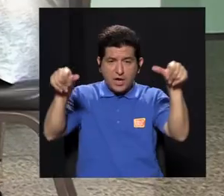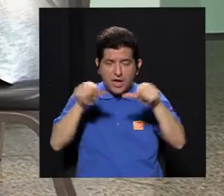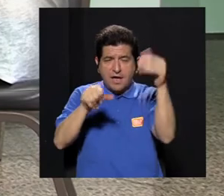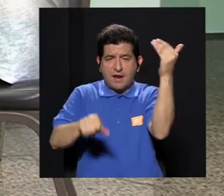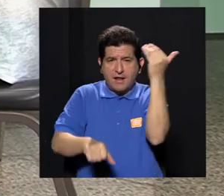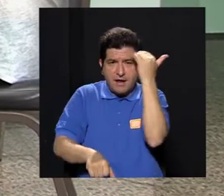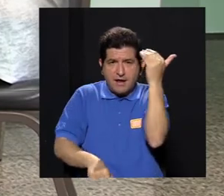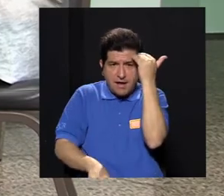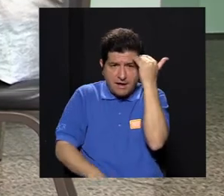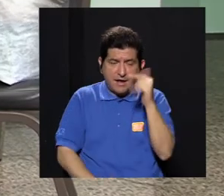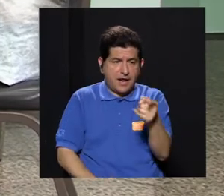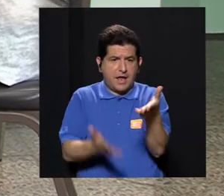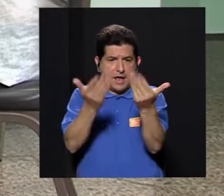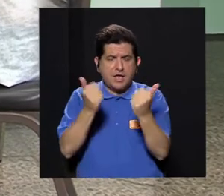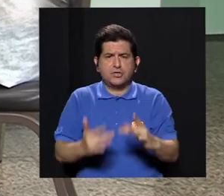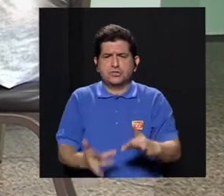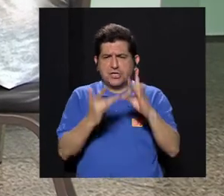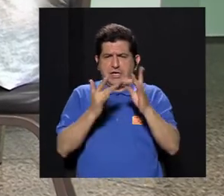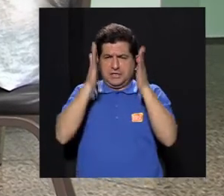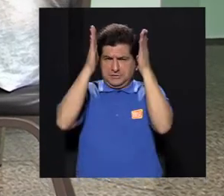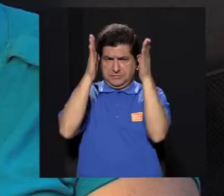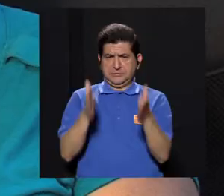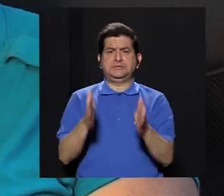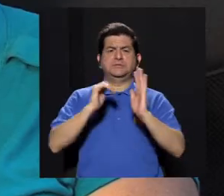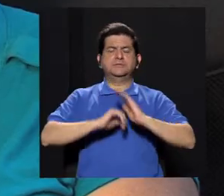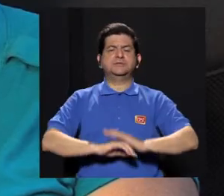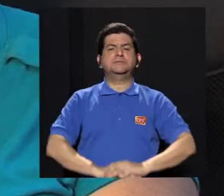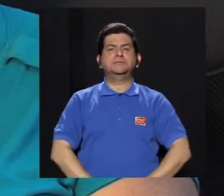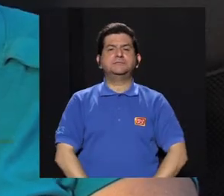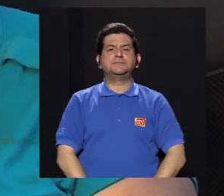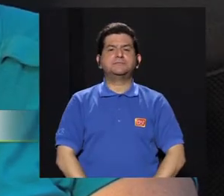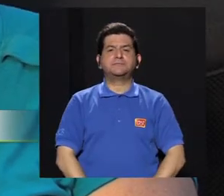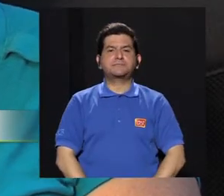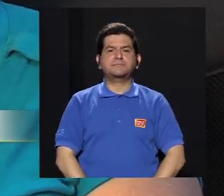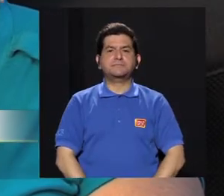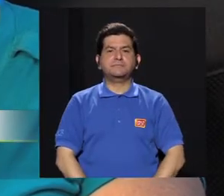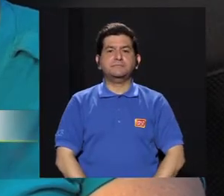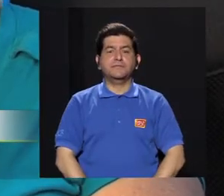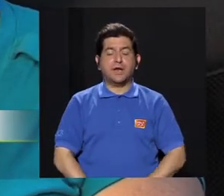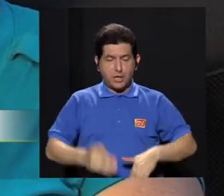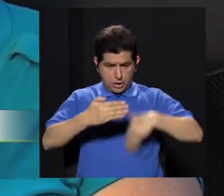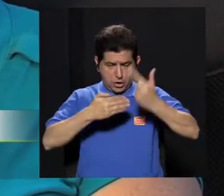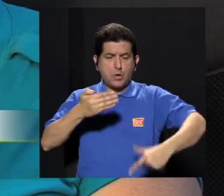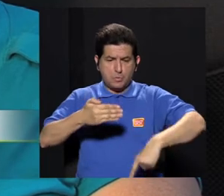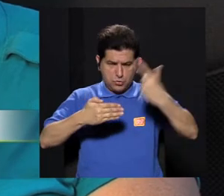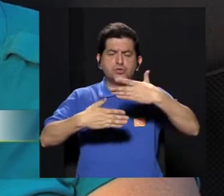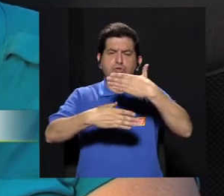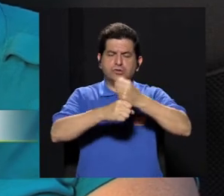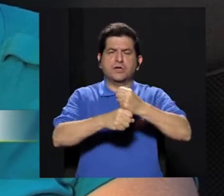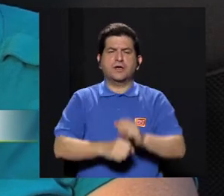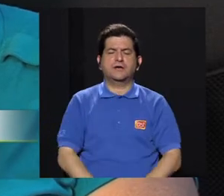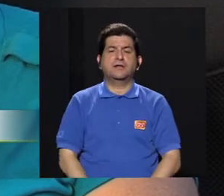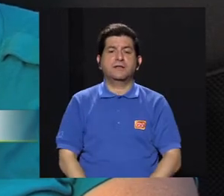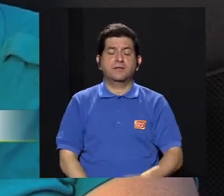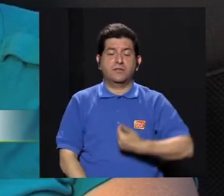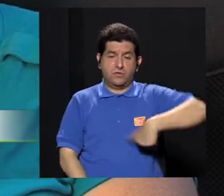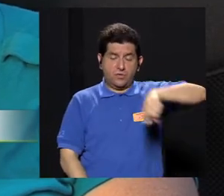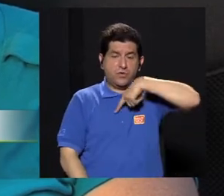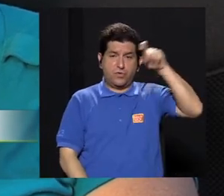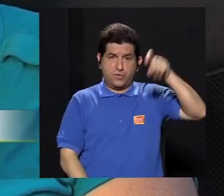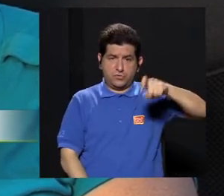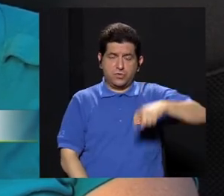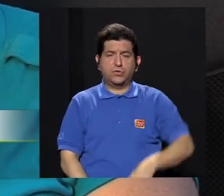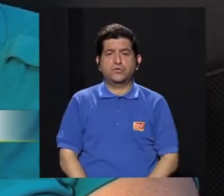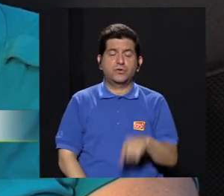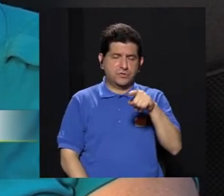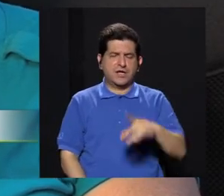elegir esa área del conocimiento en la que quieren ser expertos y hacer posgrado. Entonces, por